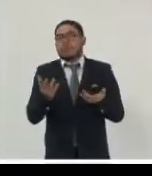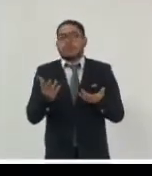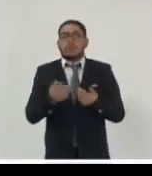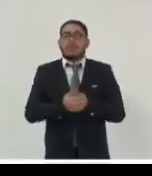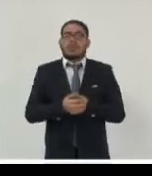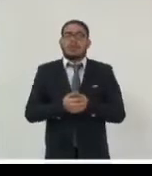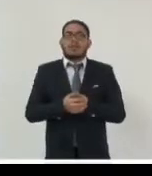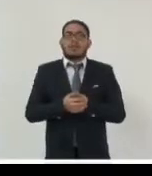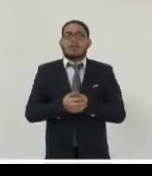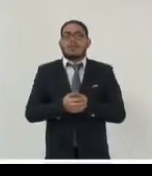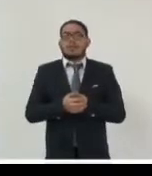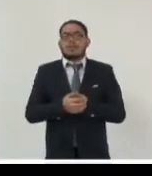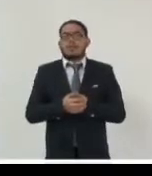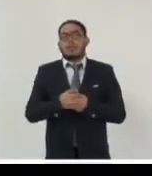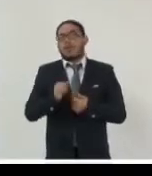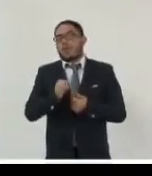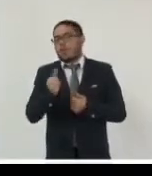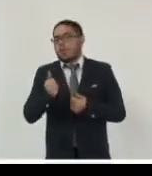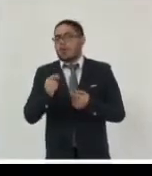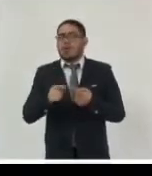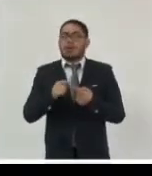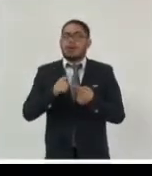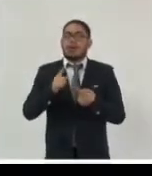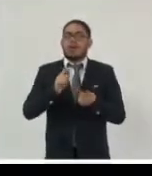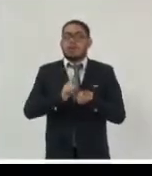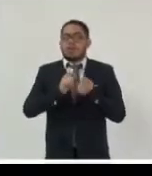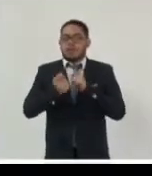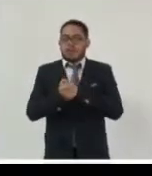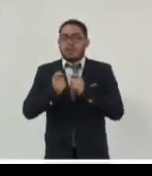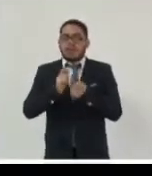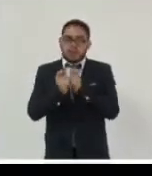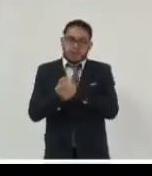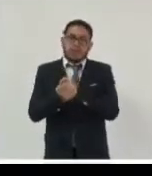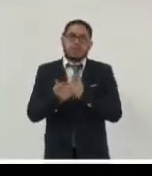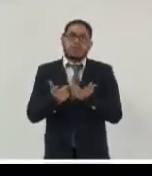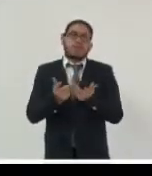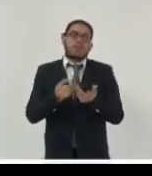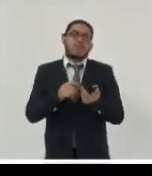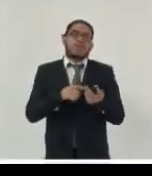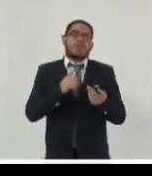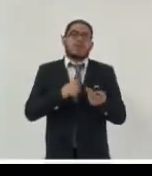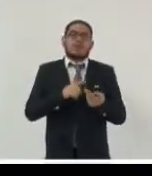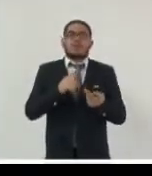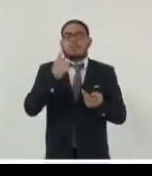productores de documentos de datos pero así mismo dar identidad